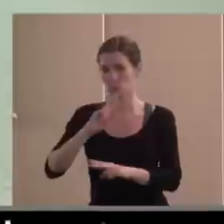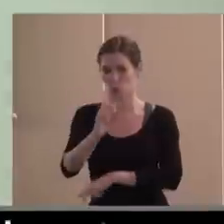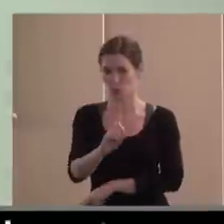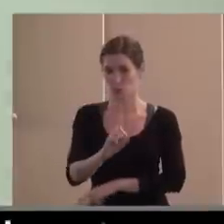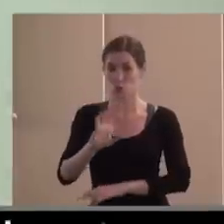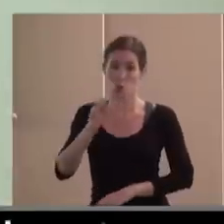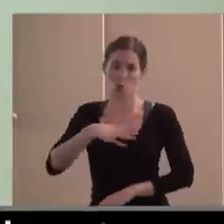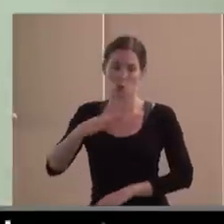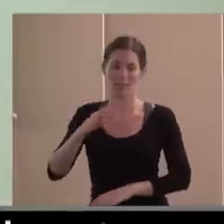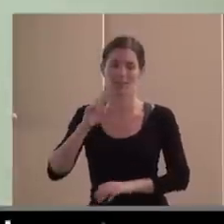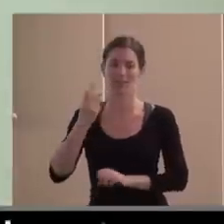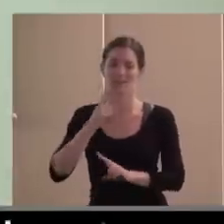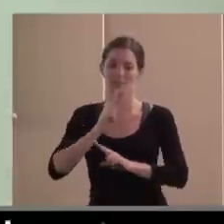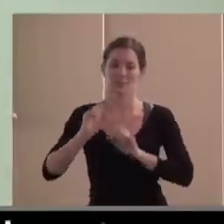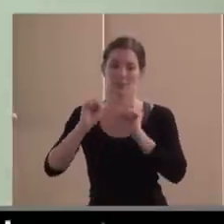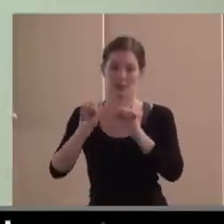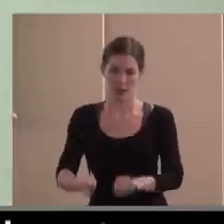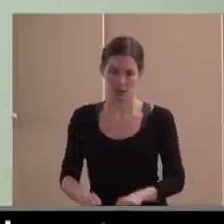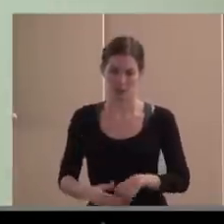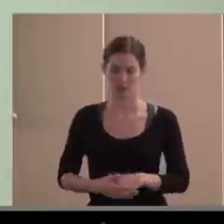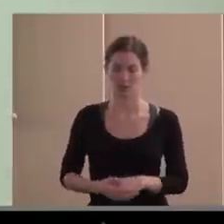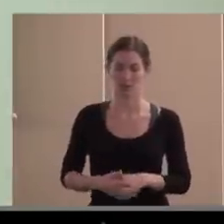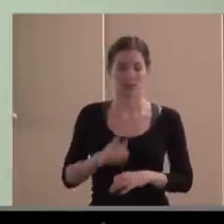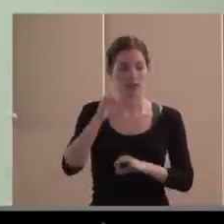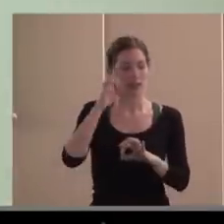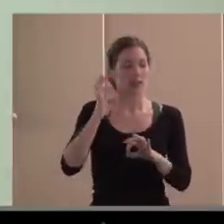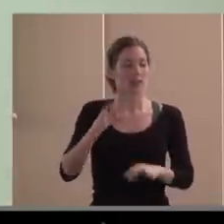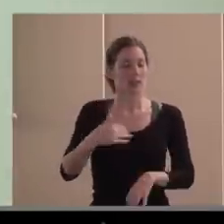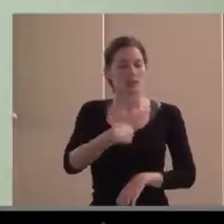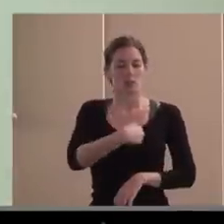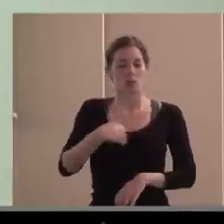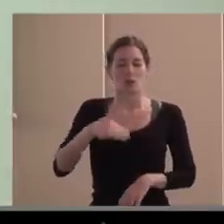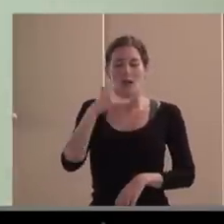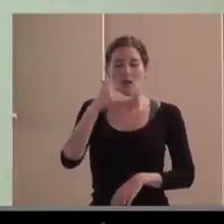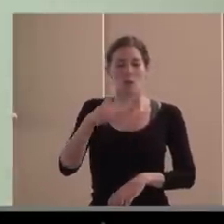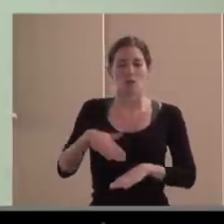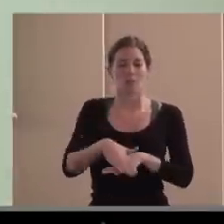Creo que un papel fundamental es